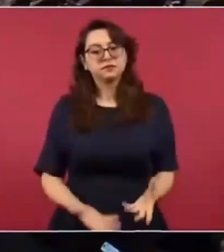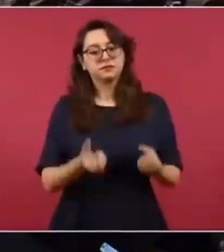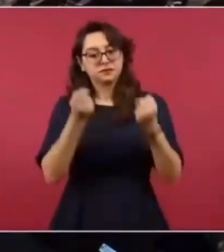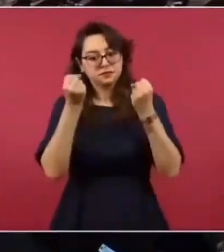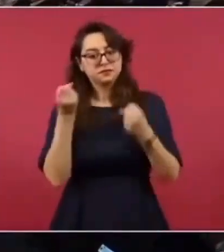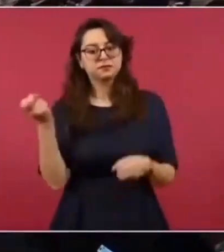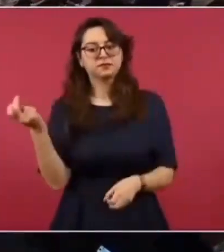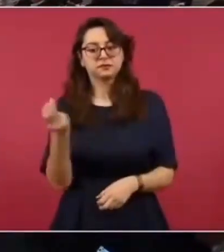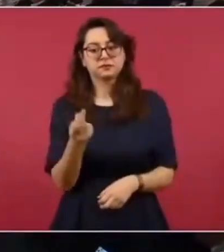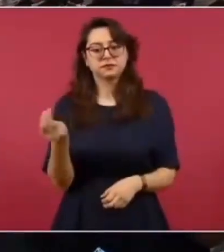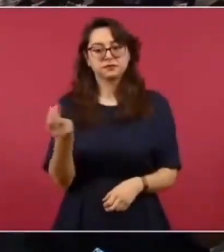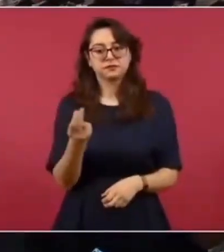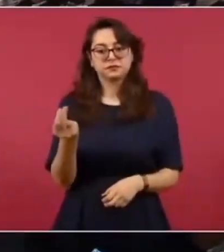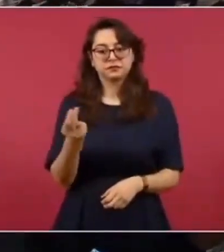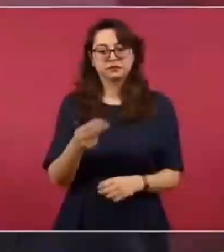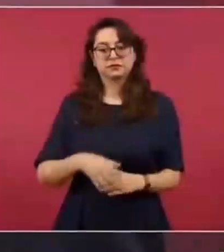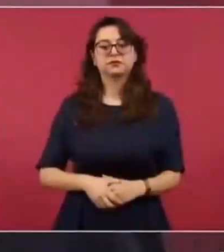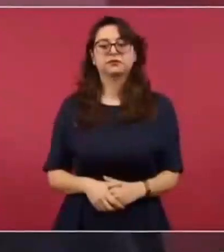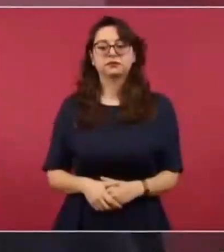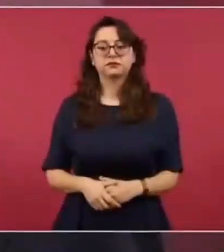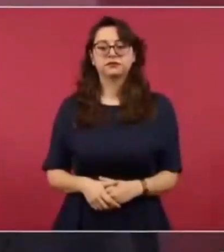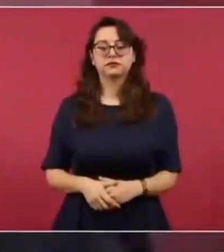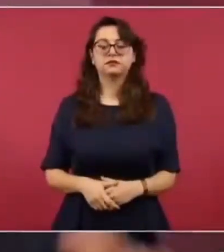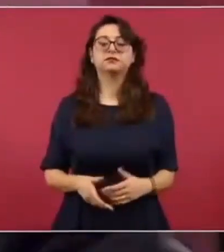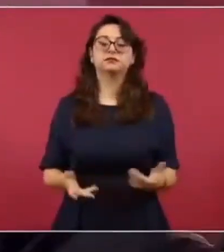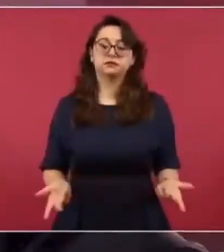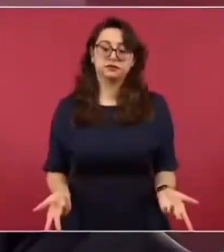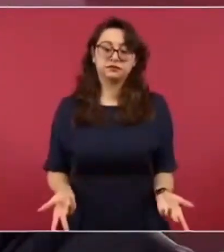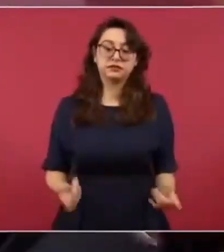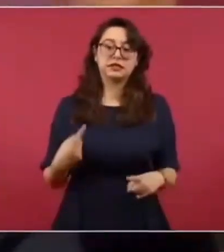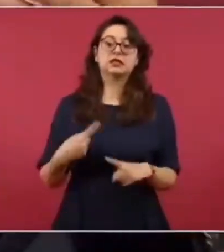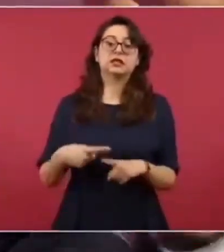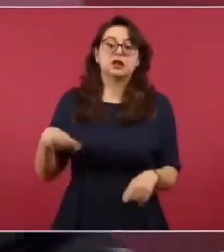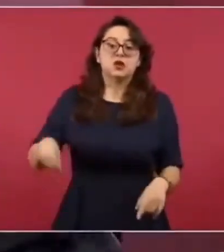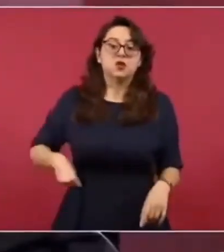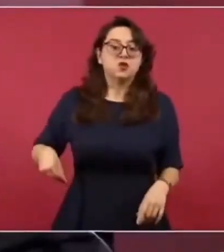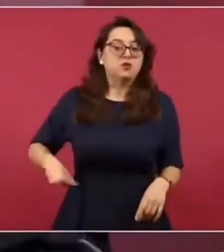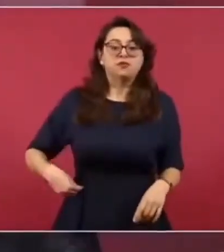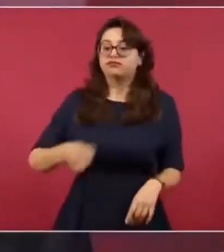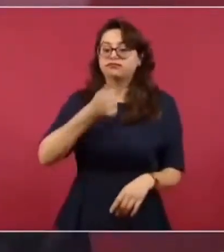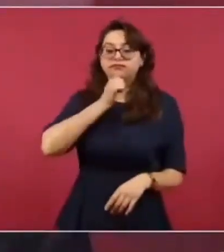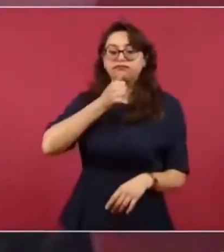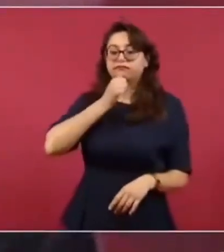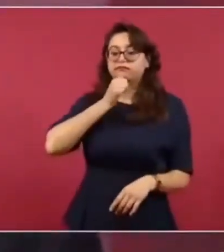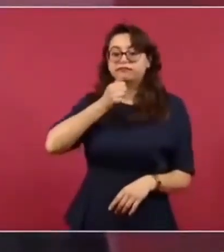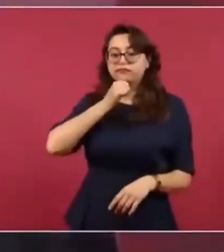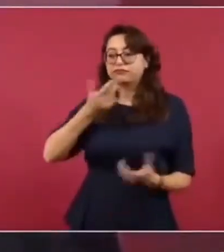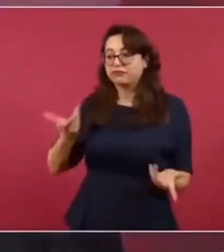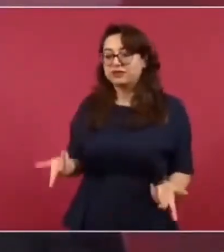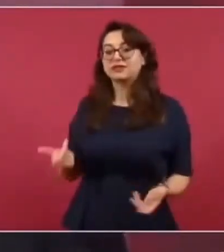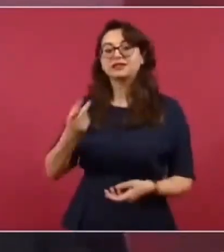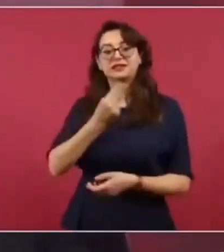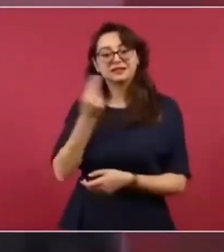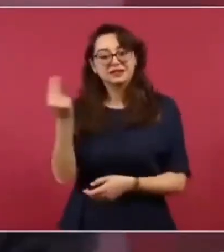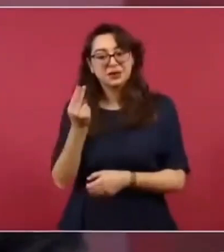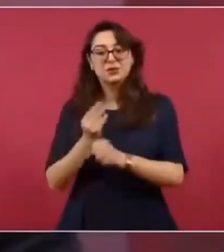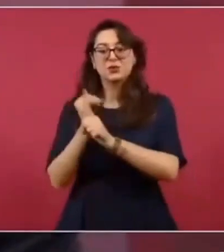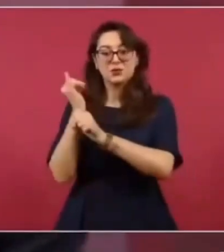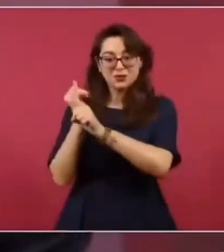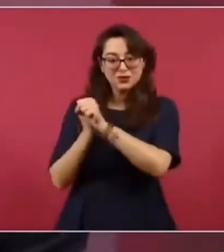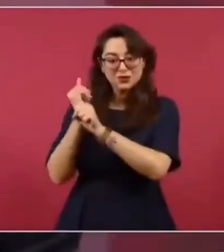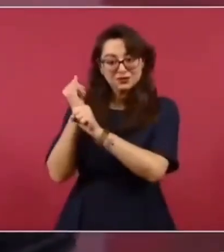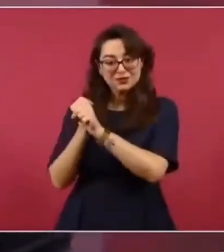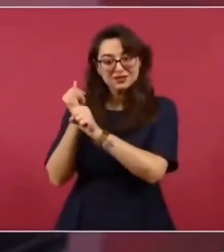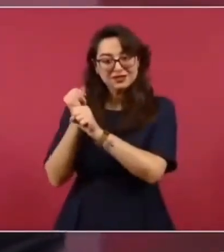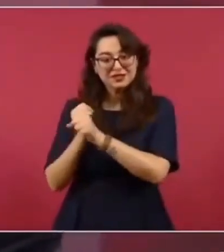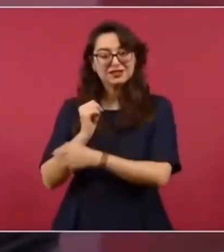Eso lo vamos a resolver a partir de la investigación, o sea, es que, pues ustedes